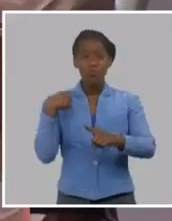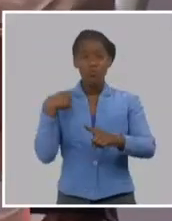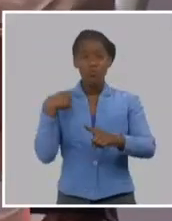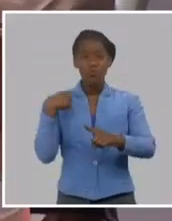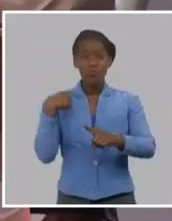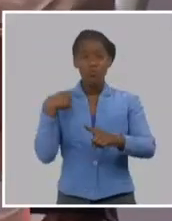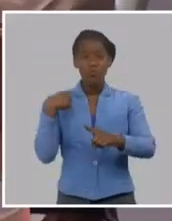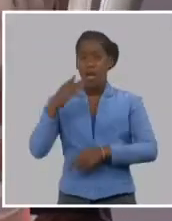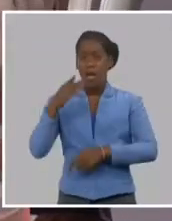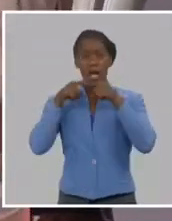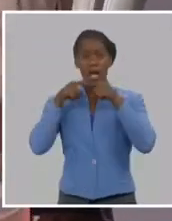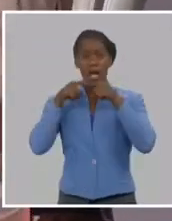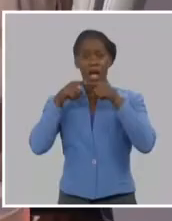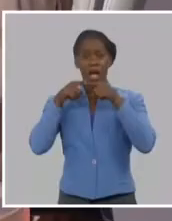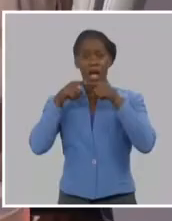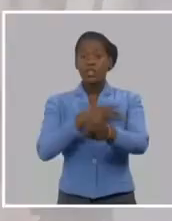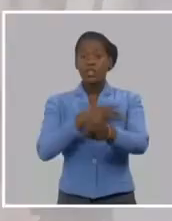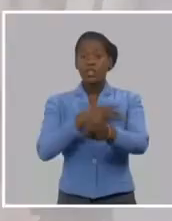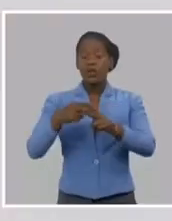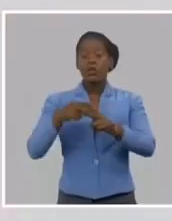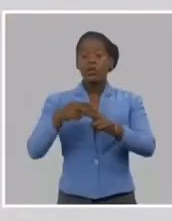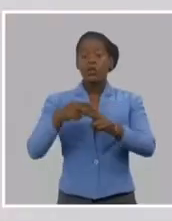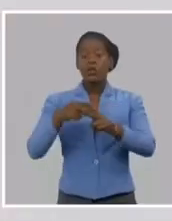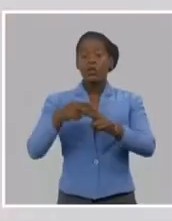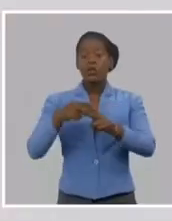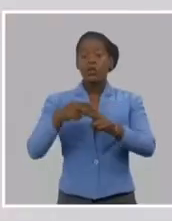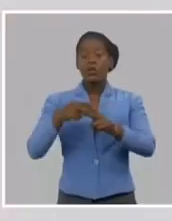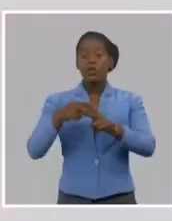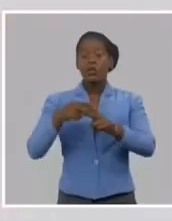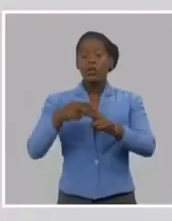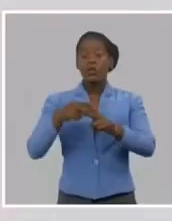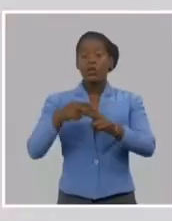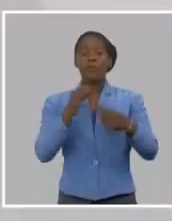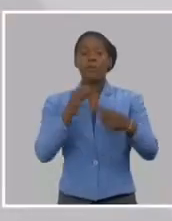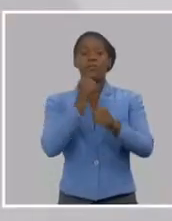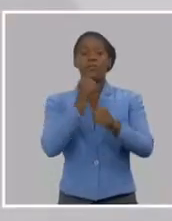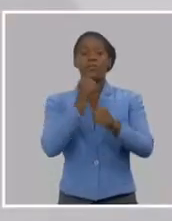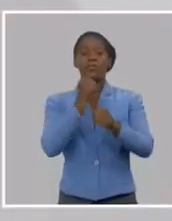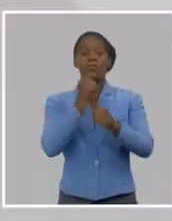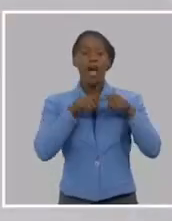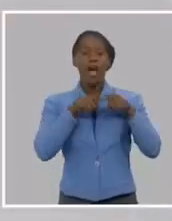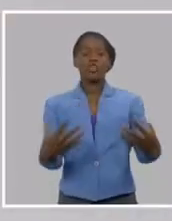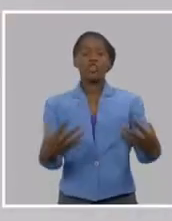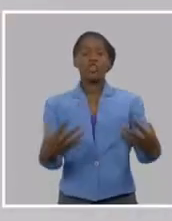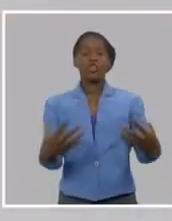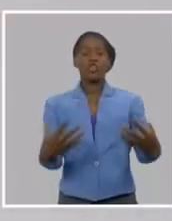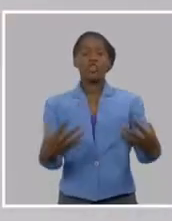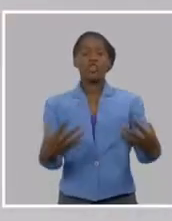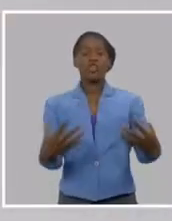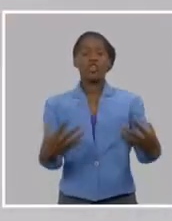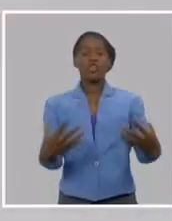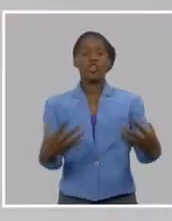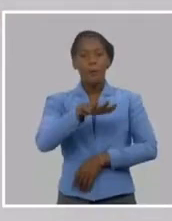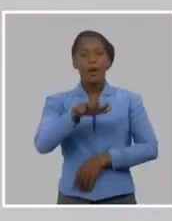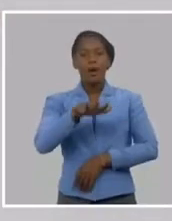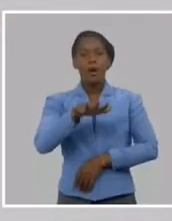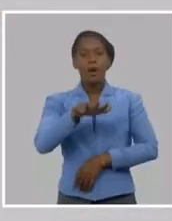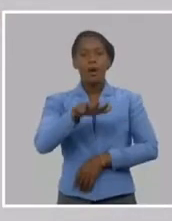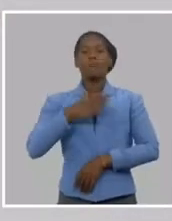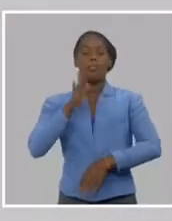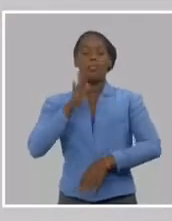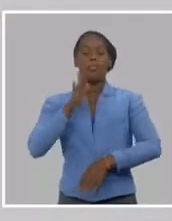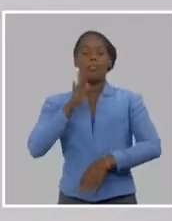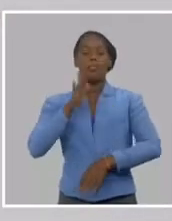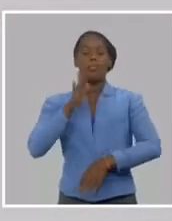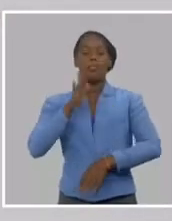en las calles de la gente, eso es la vanguardia de cual era. Al final dice, con todos y para el bien de todos. ¿Con qué todos? Con esos todos que van a